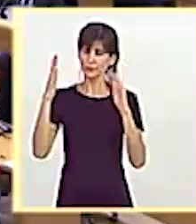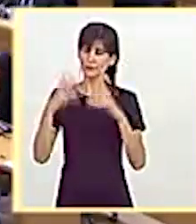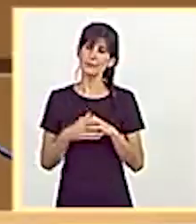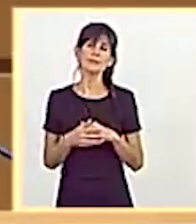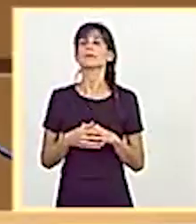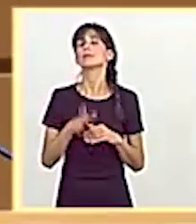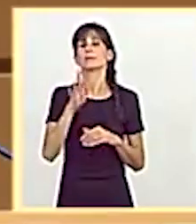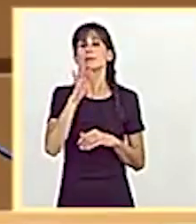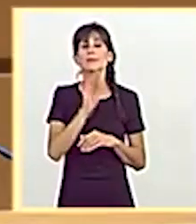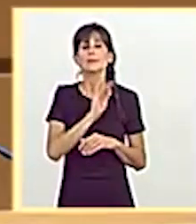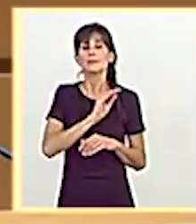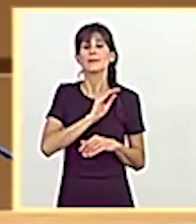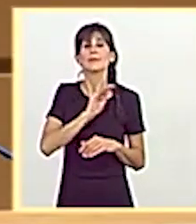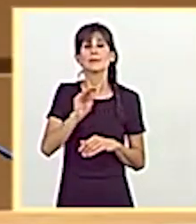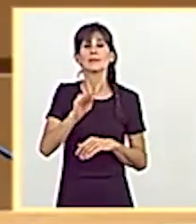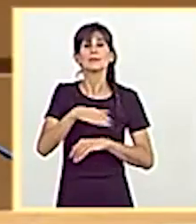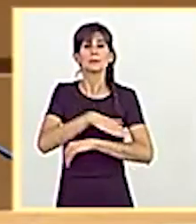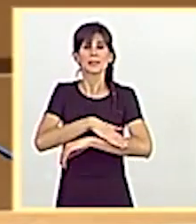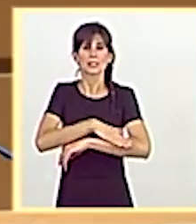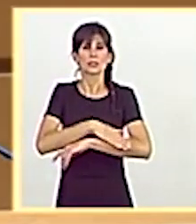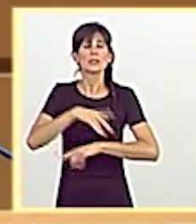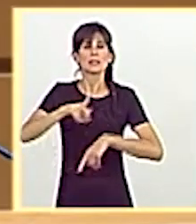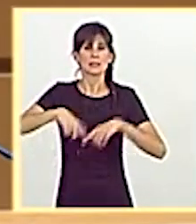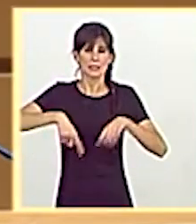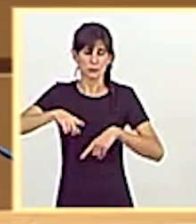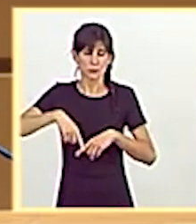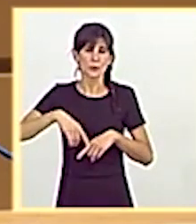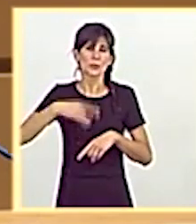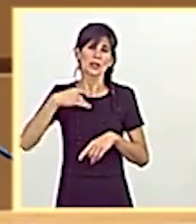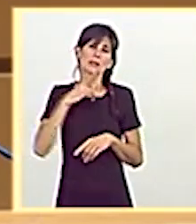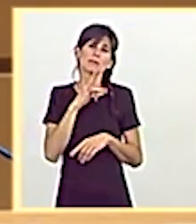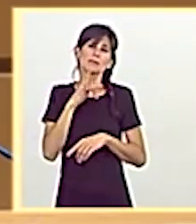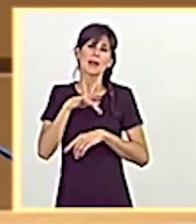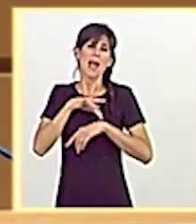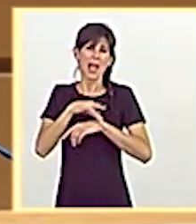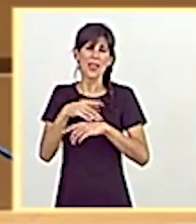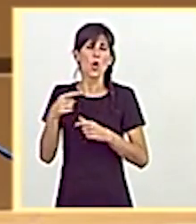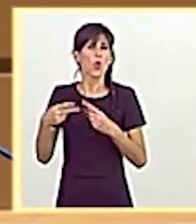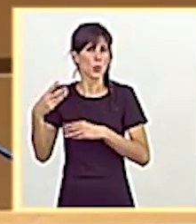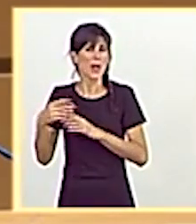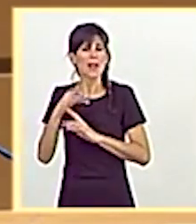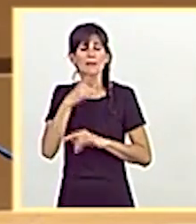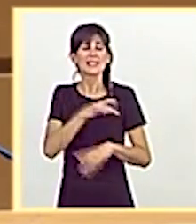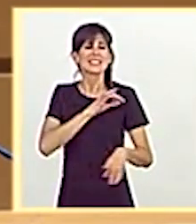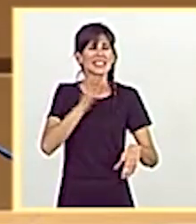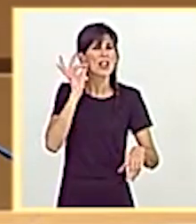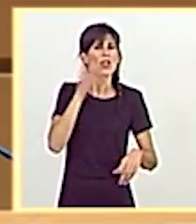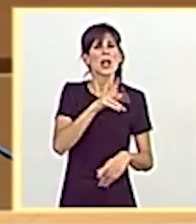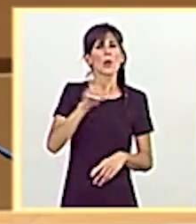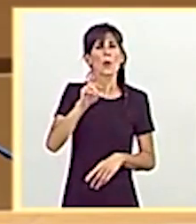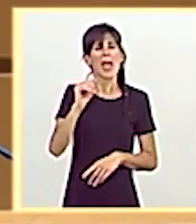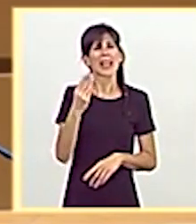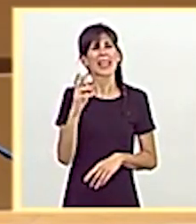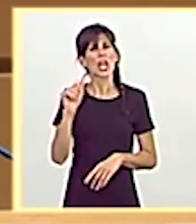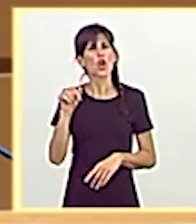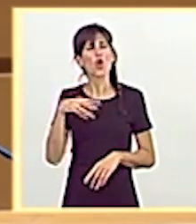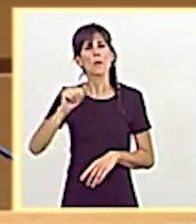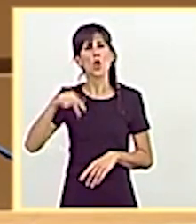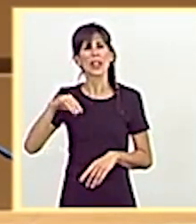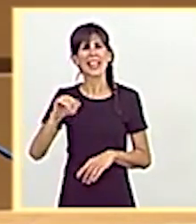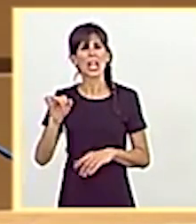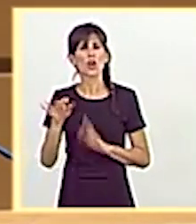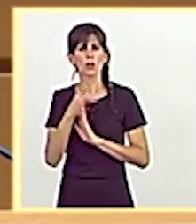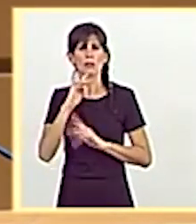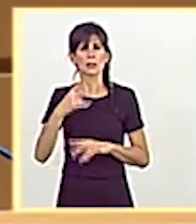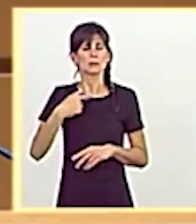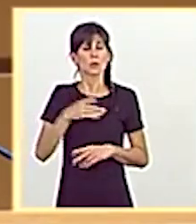Pregunta dirigida al señor ministro de Transportes, Movilidad y Agenda Urbana. Pregunta de la senadora Vaquero Montero del Grupo Parlamentario